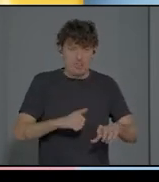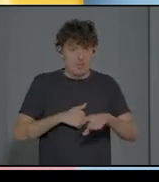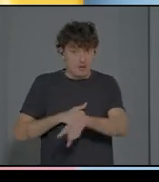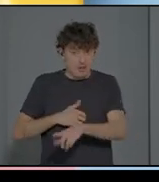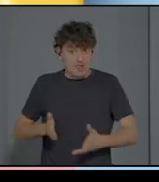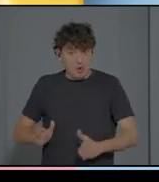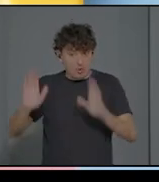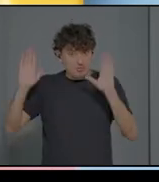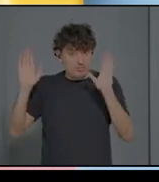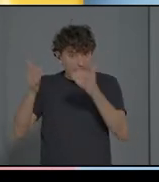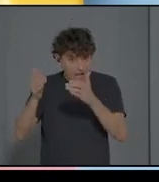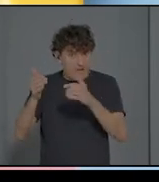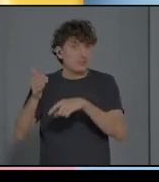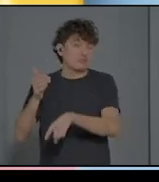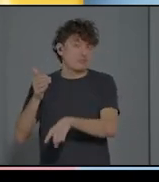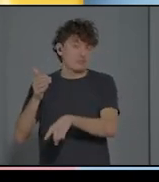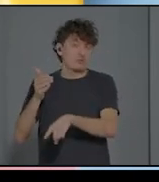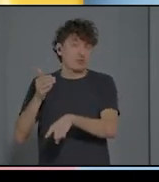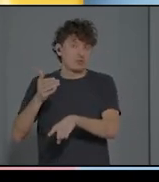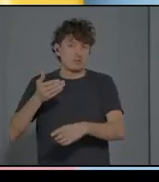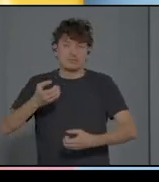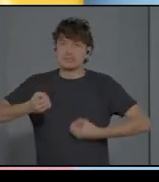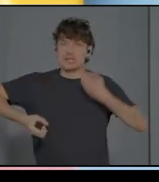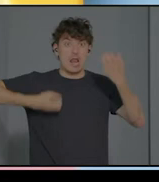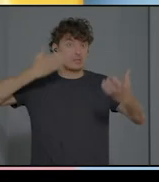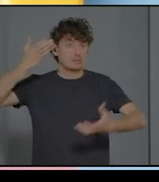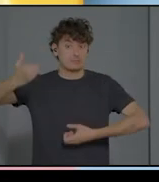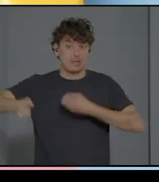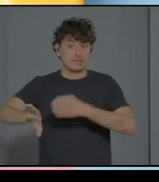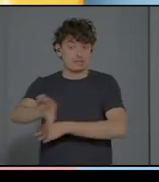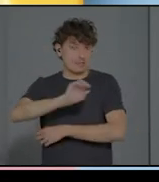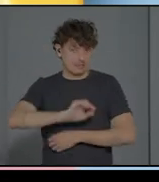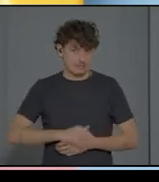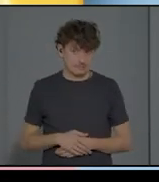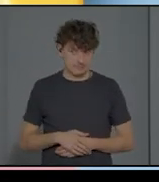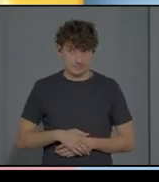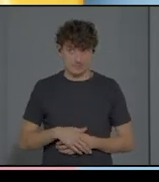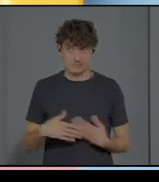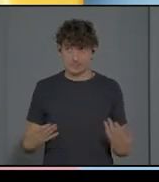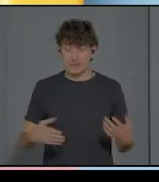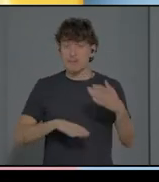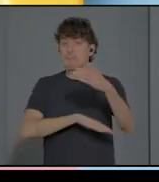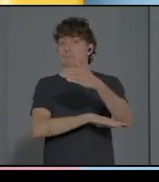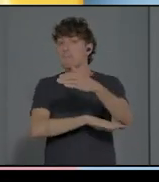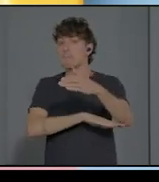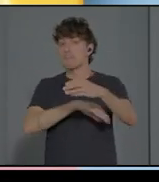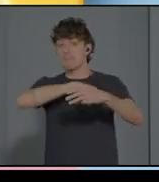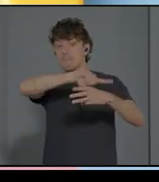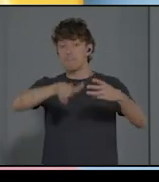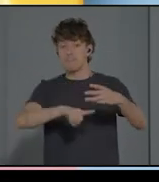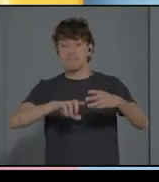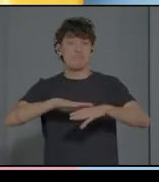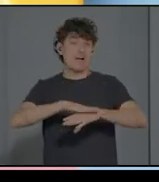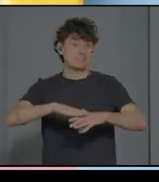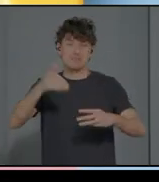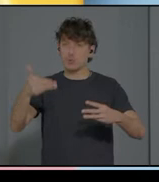Efectivamente, las tres fases fundamentales del patrón de trabajo con los padres. En primer lugar, trabajar